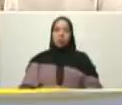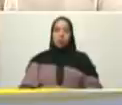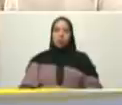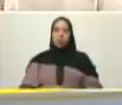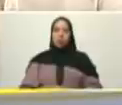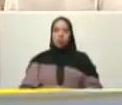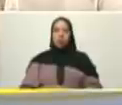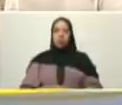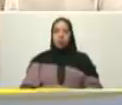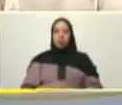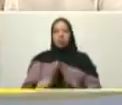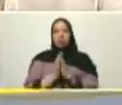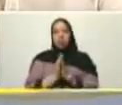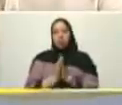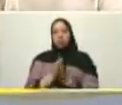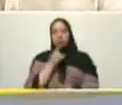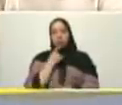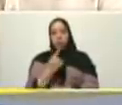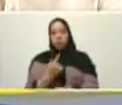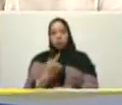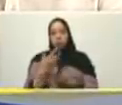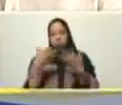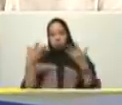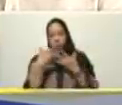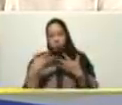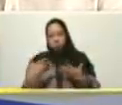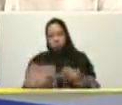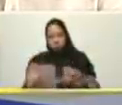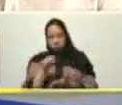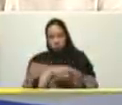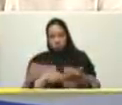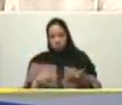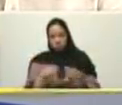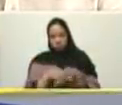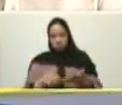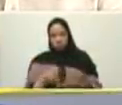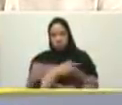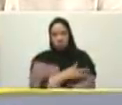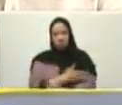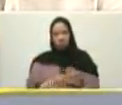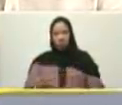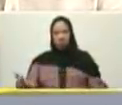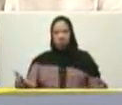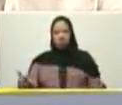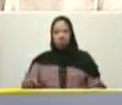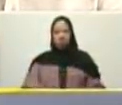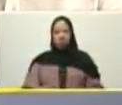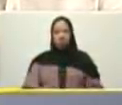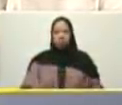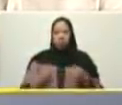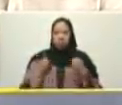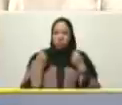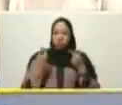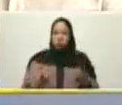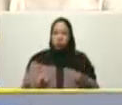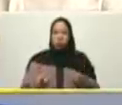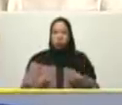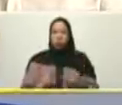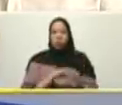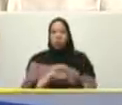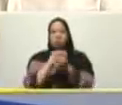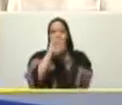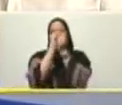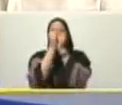por favor anótenlo con sangre la clave es sustituir